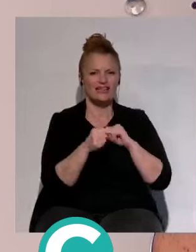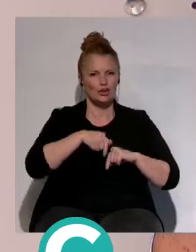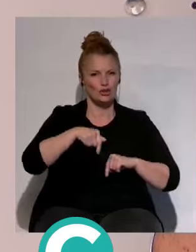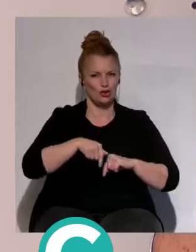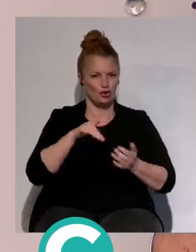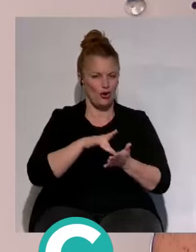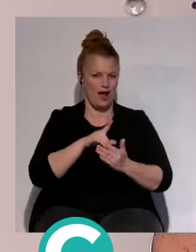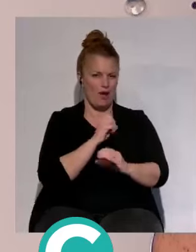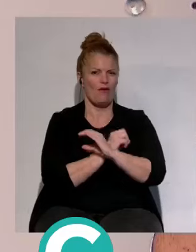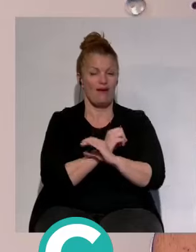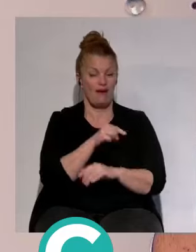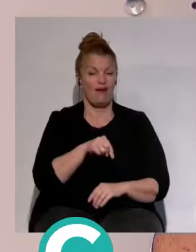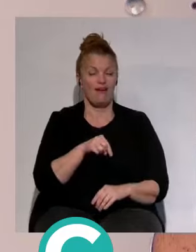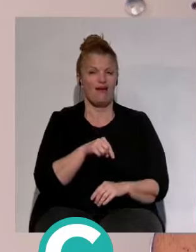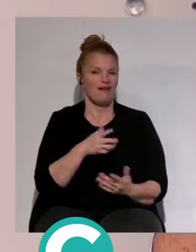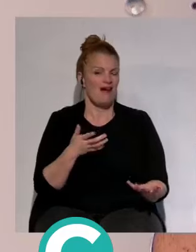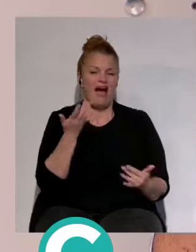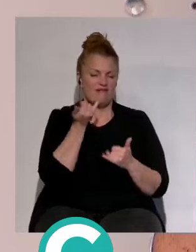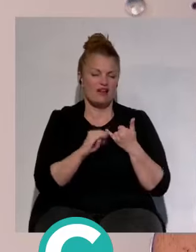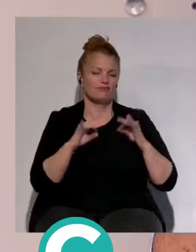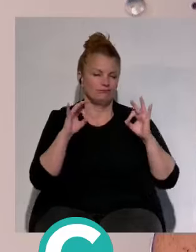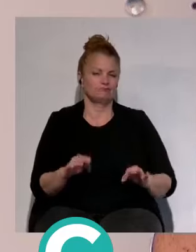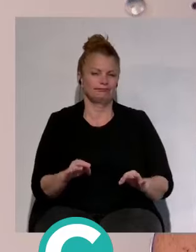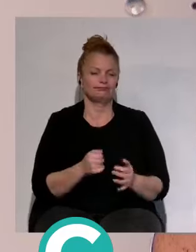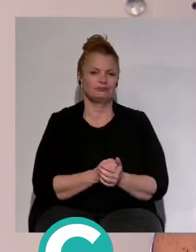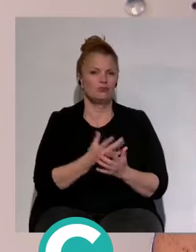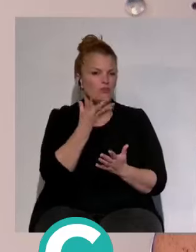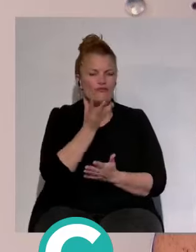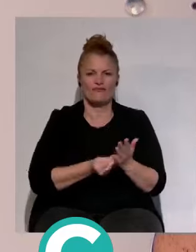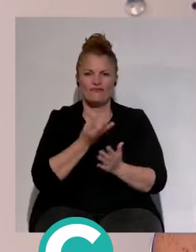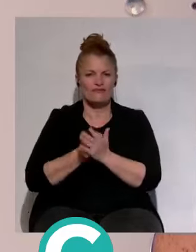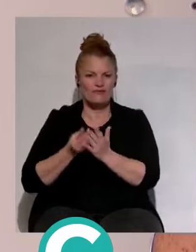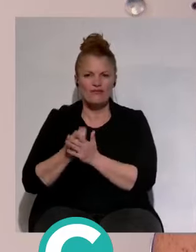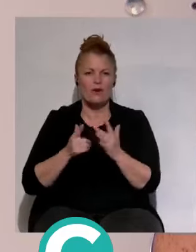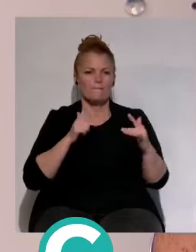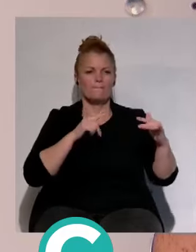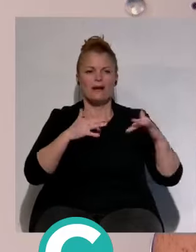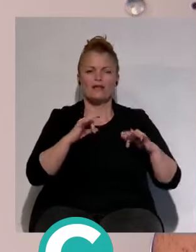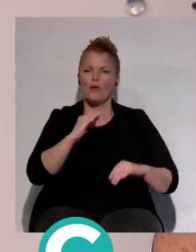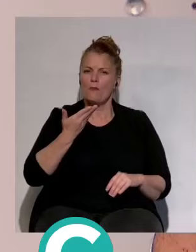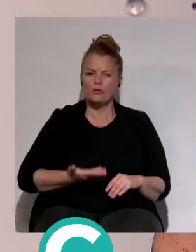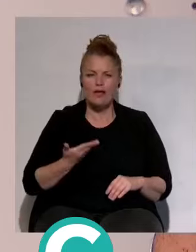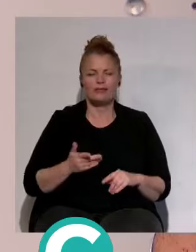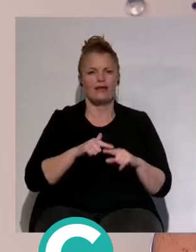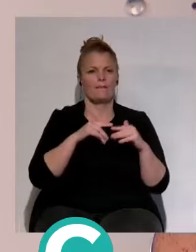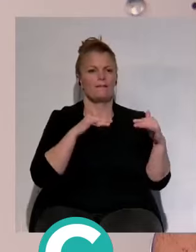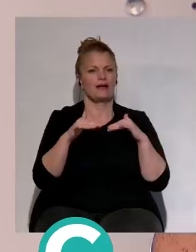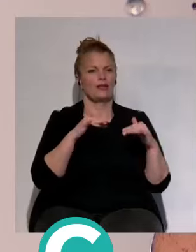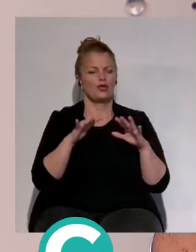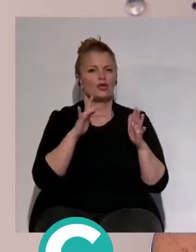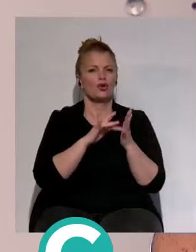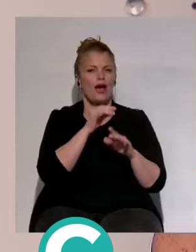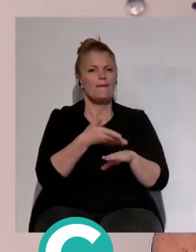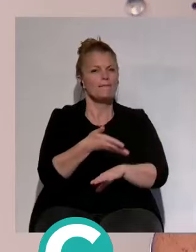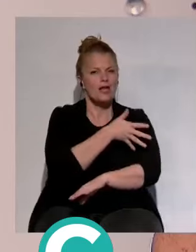final lo esperado pues ha ocurrido. Se han fallado en partidos claves, sobre todo el partido de Mallorca.